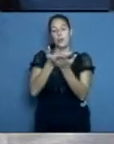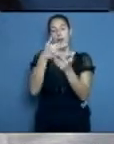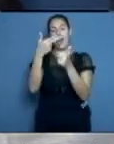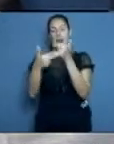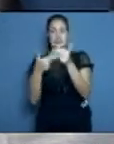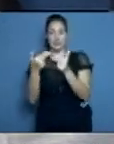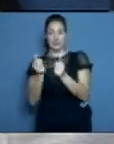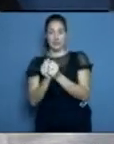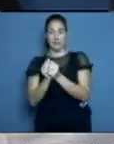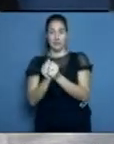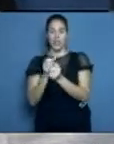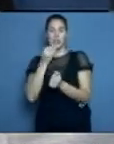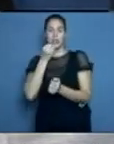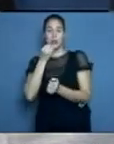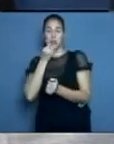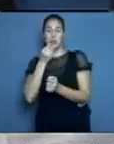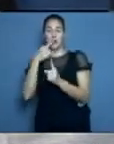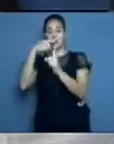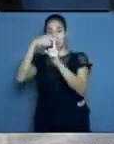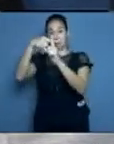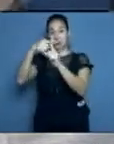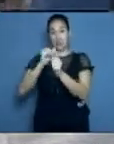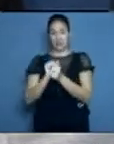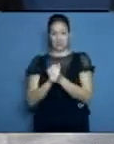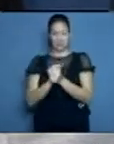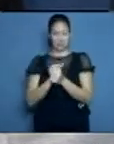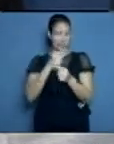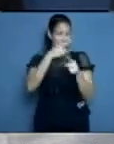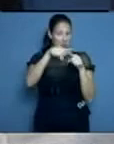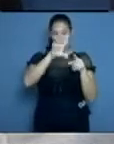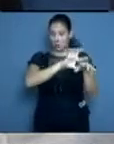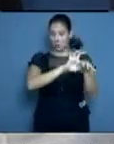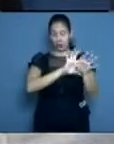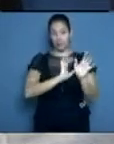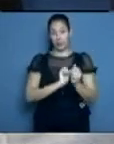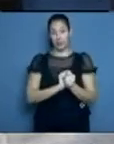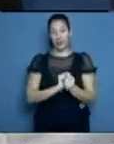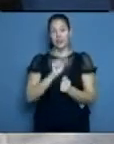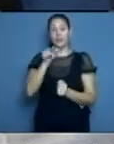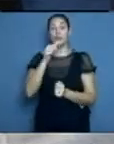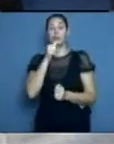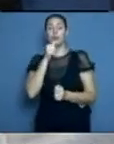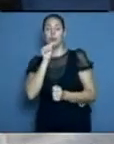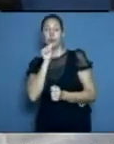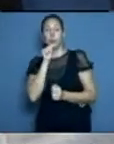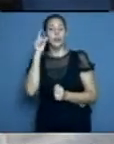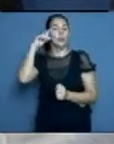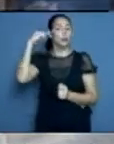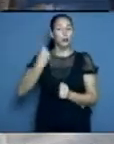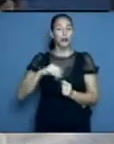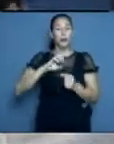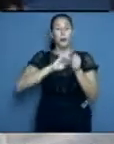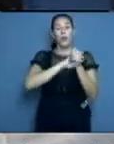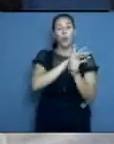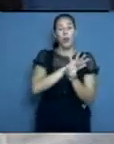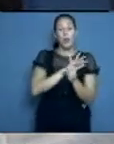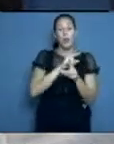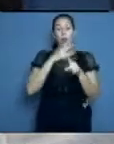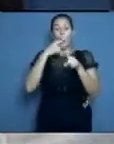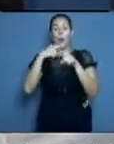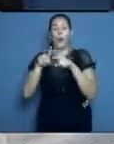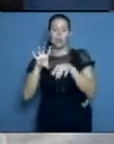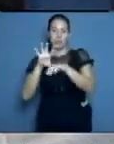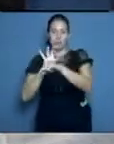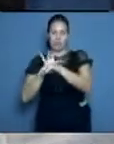positivo y es un falso positivo. Sí. Entonces, el test rápido es útil en los primeros cinco